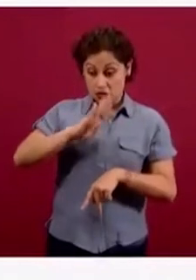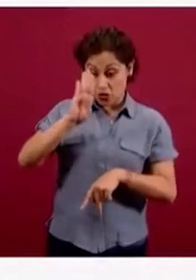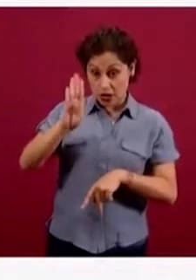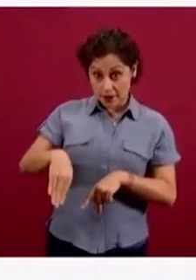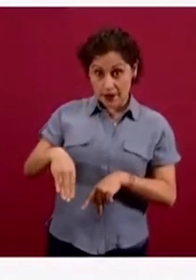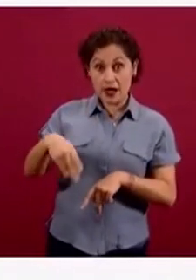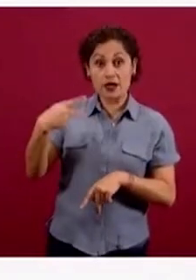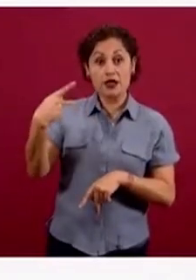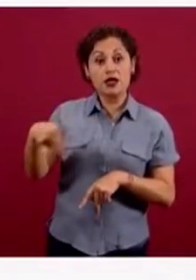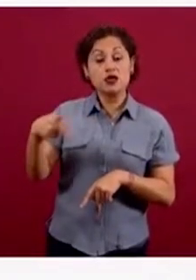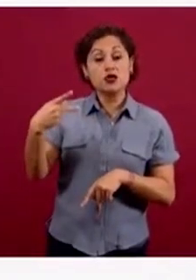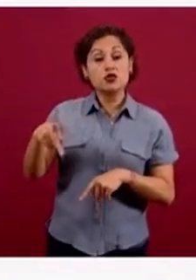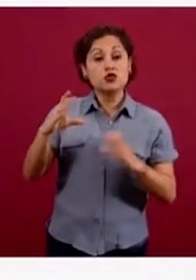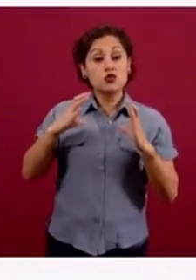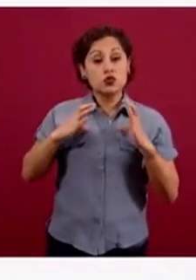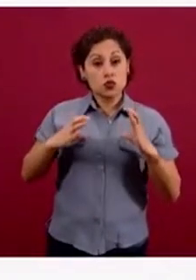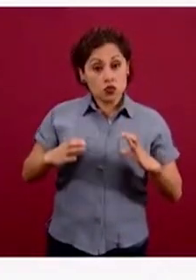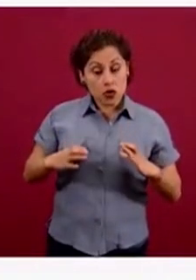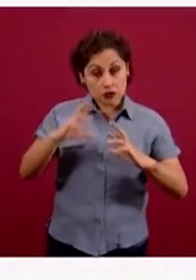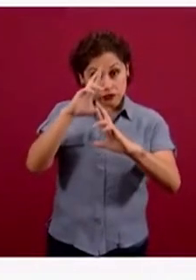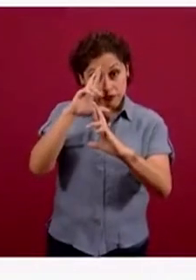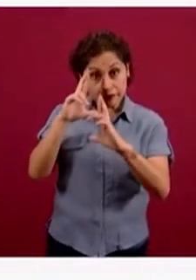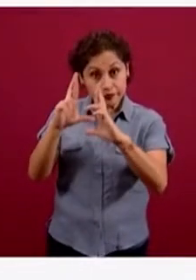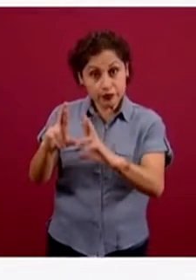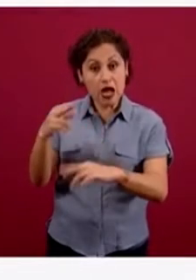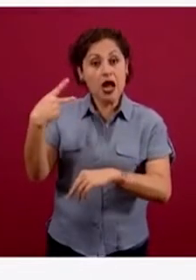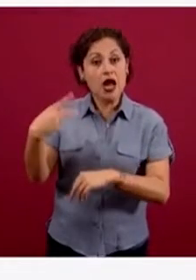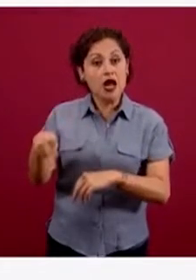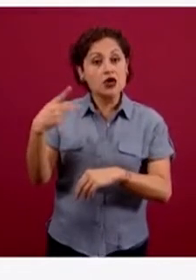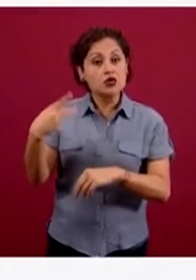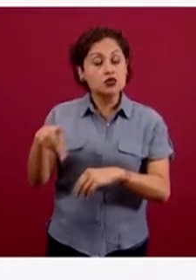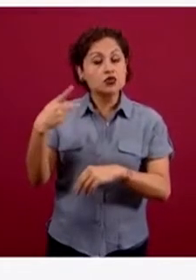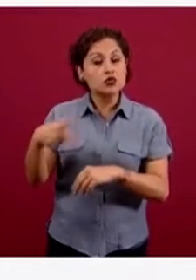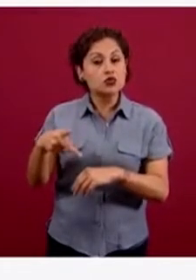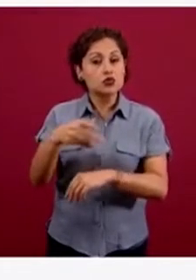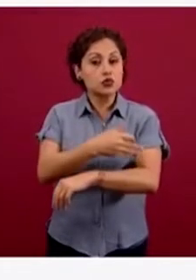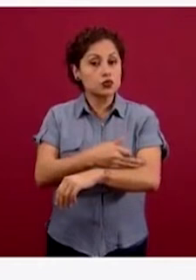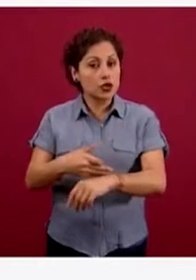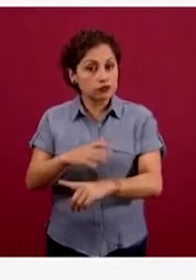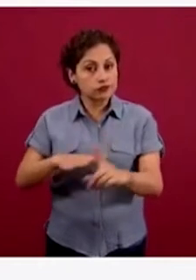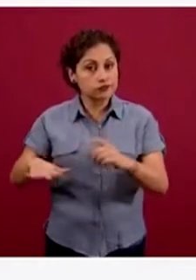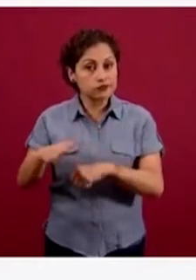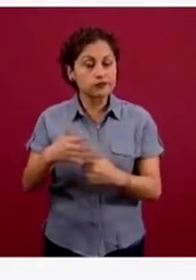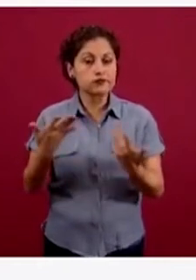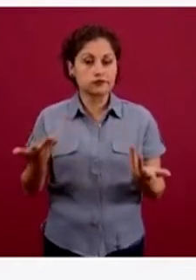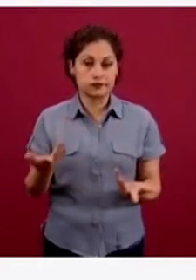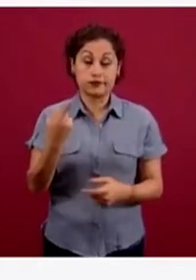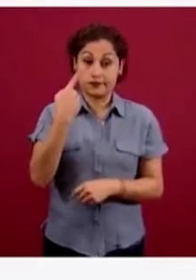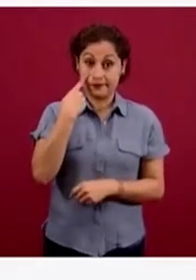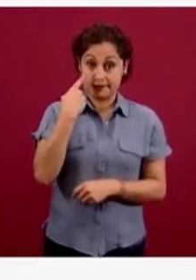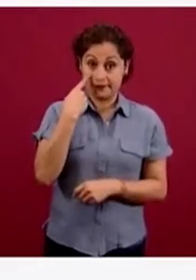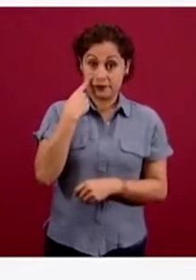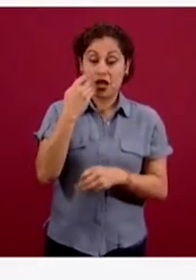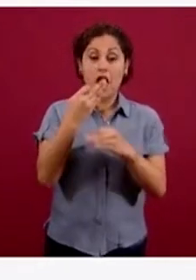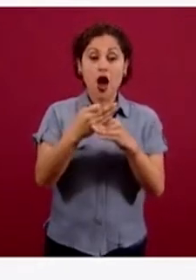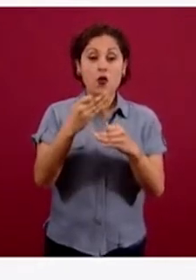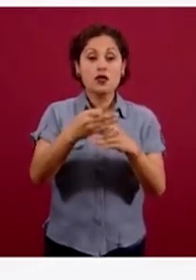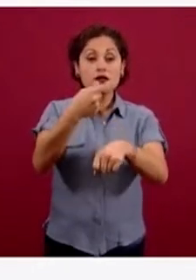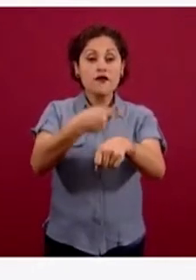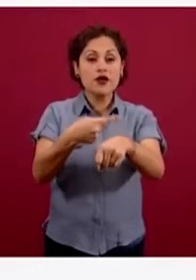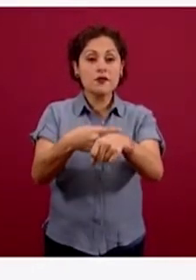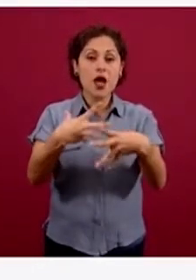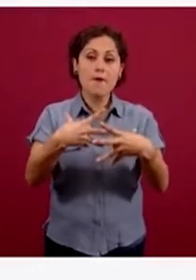sus deudos. El fallecer durante un evento extraordinario como es esta pandemia